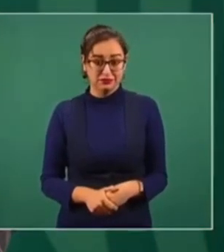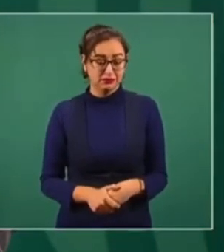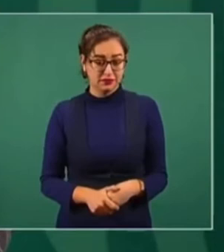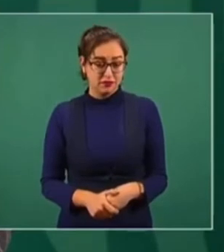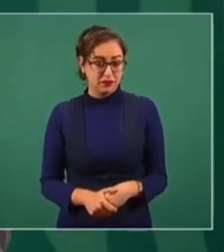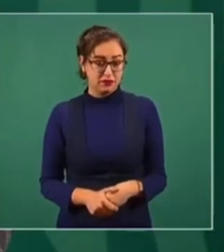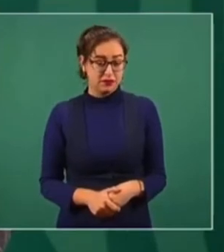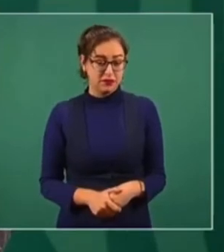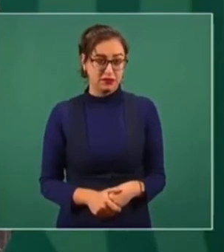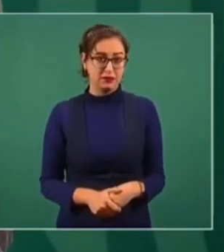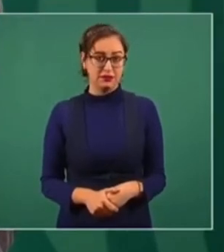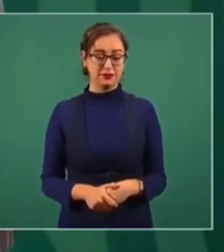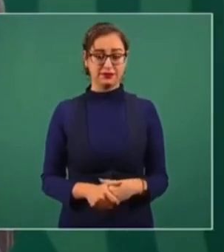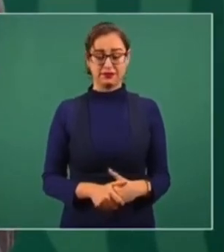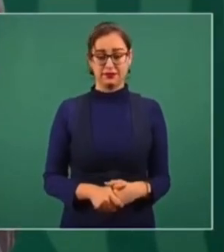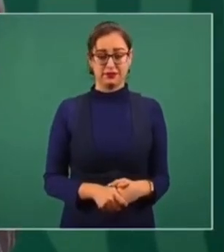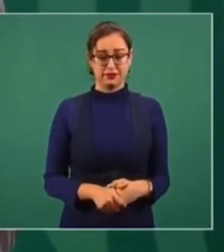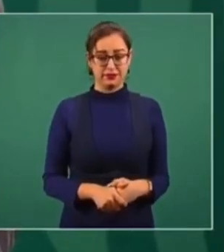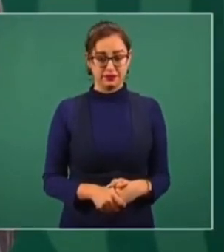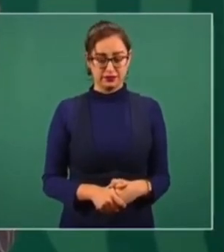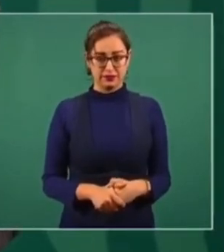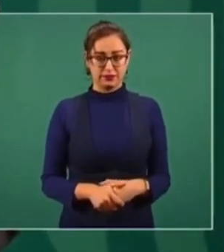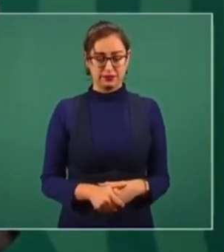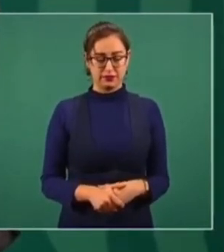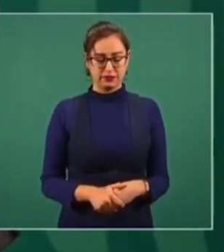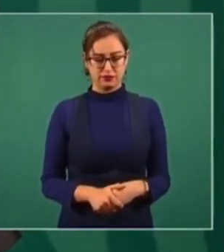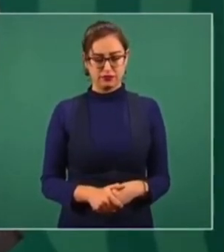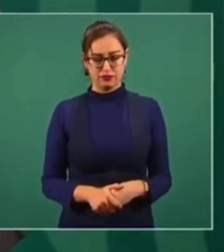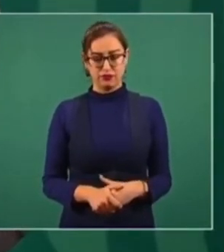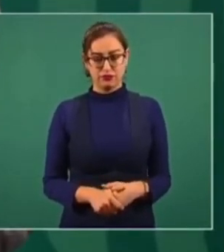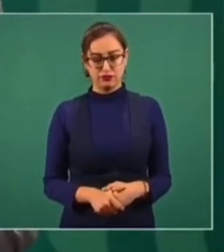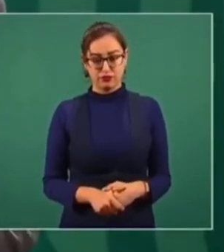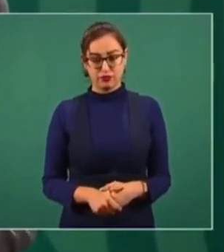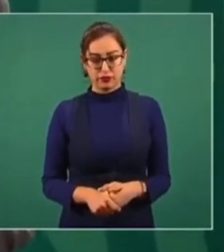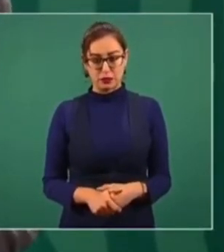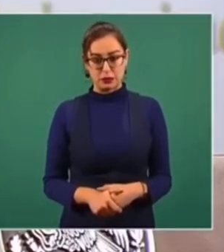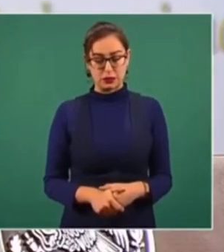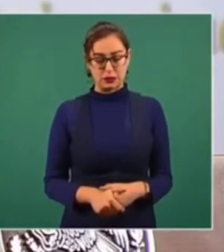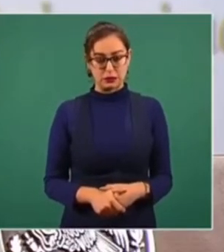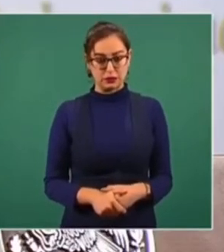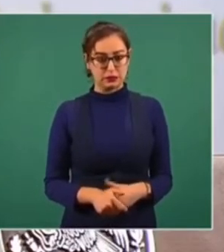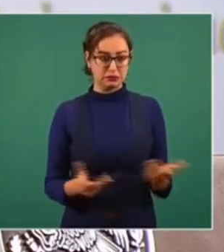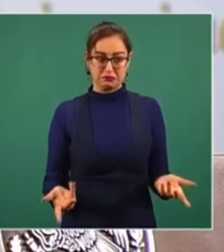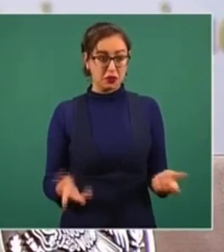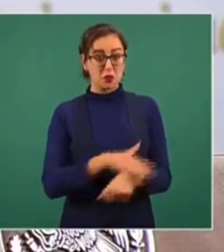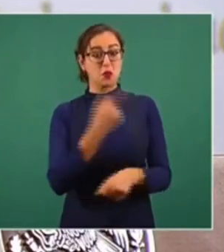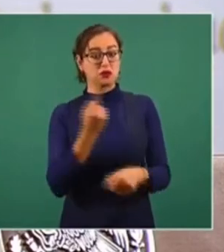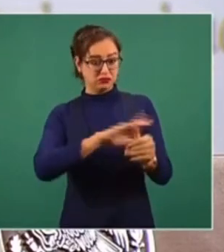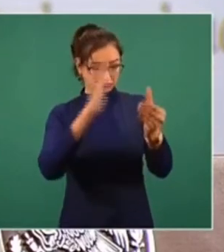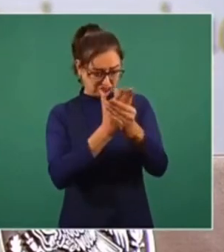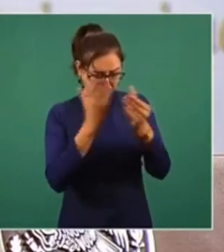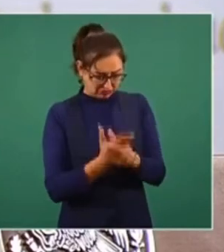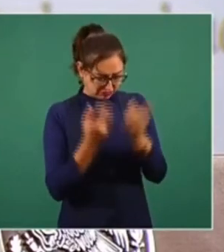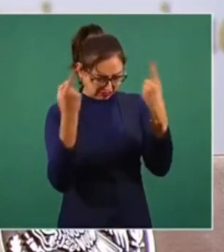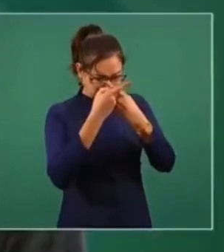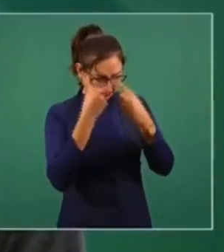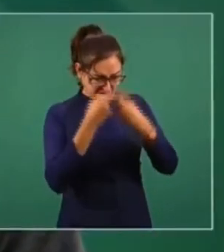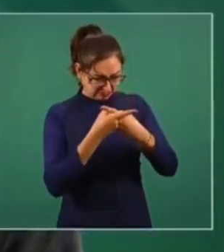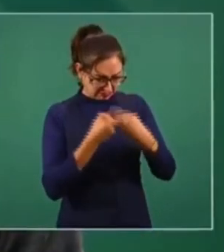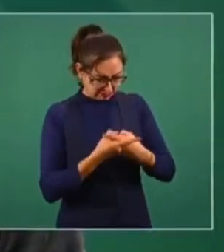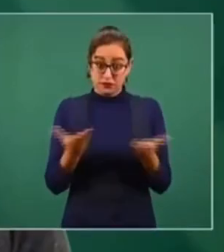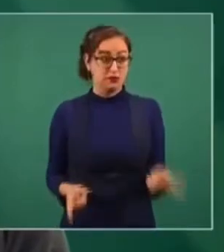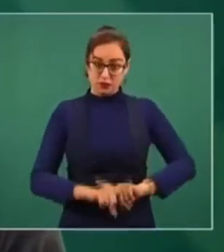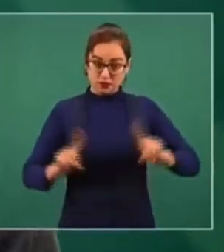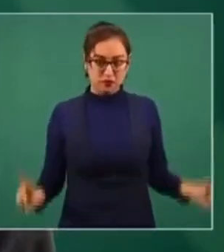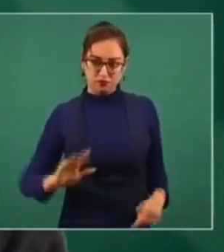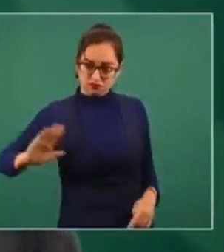un expediente plagado de inconsistencias. Fue